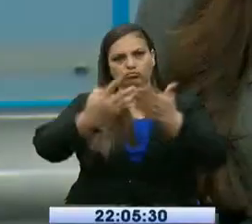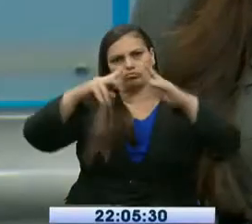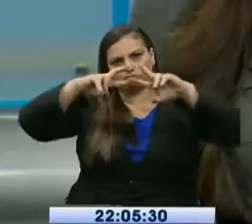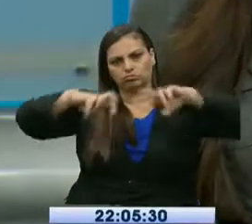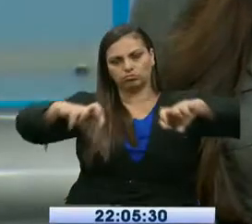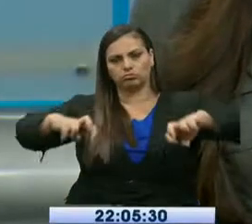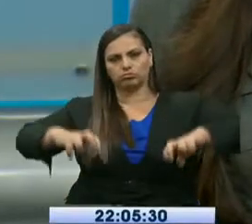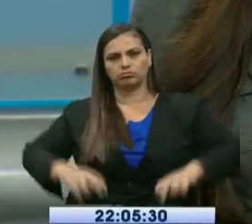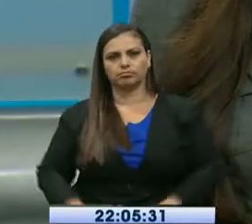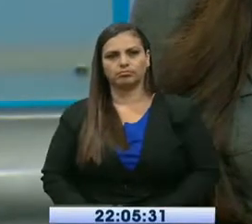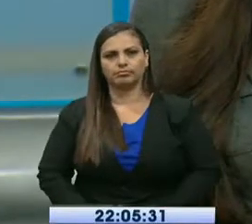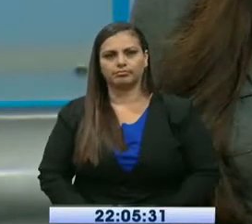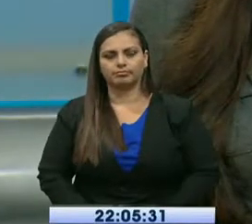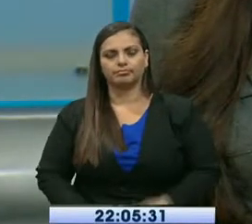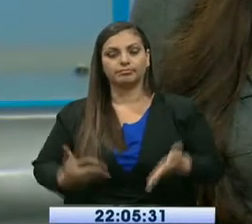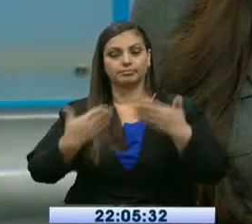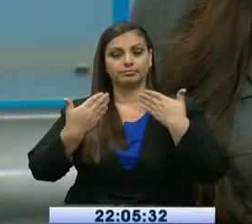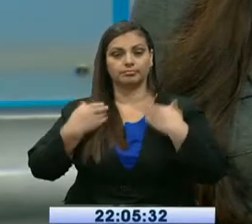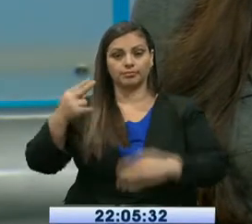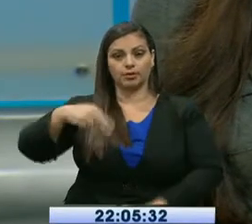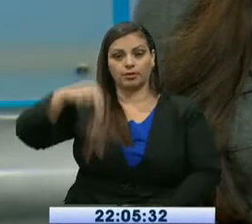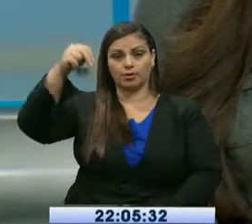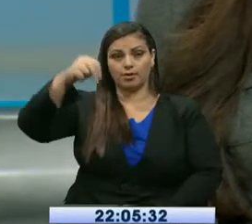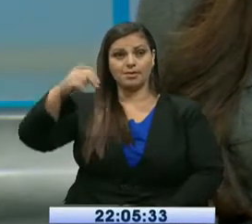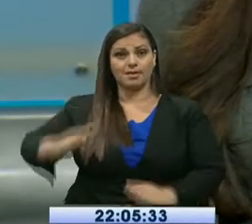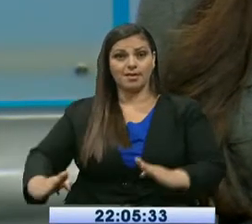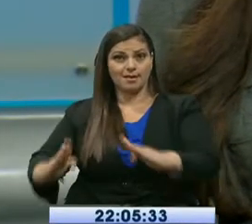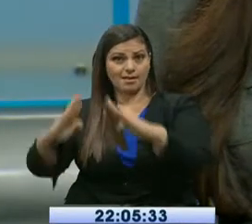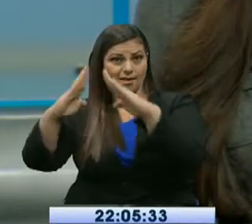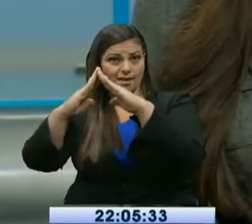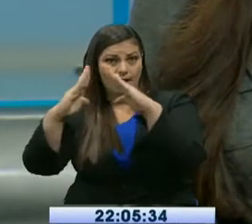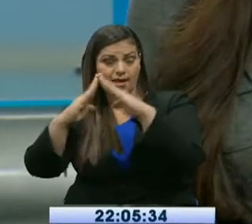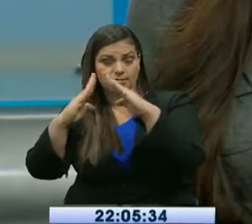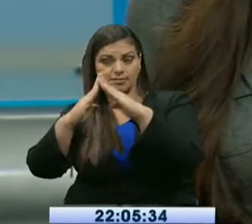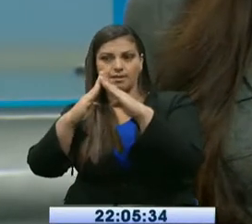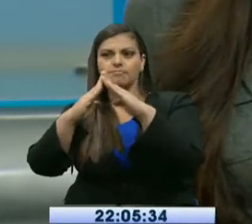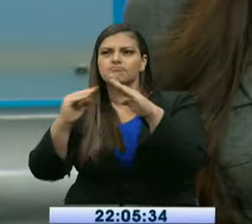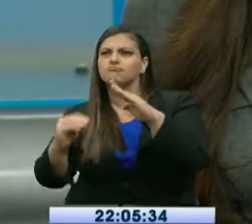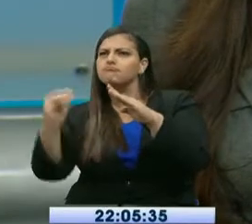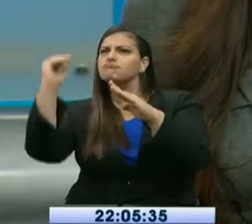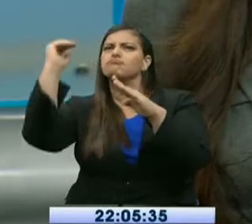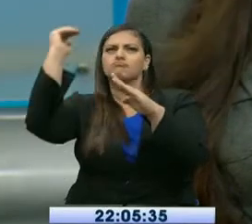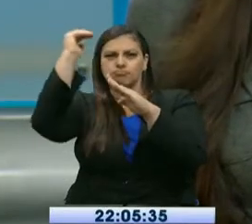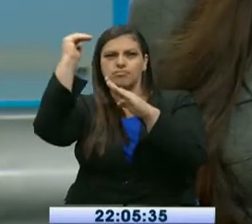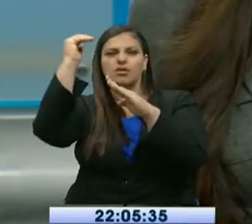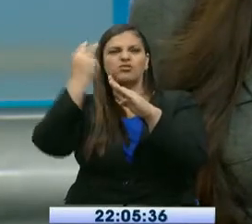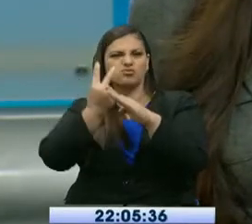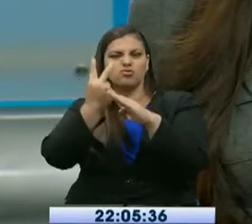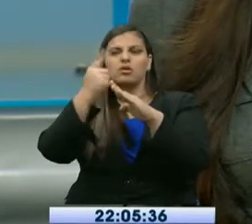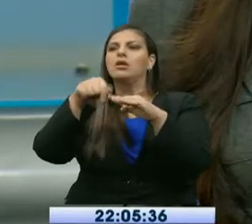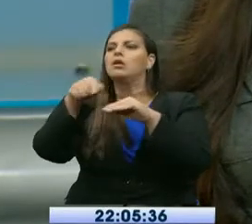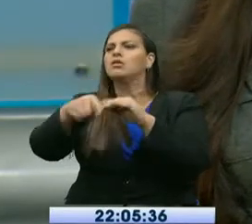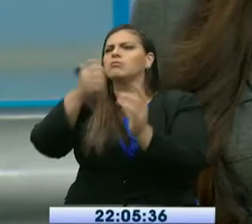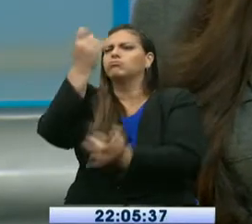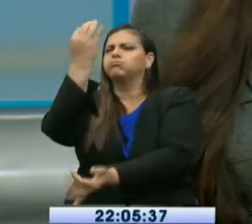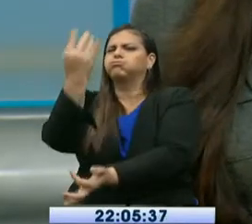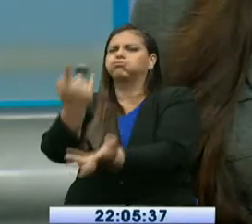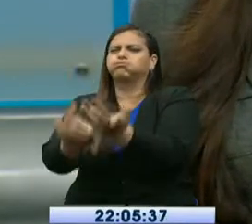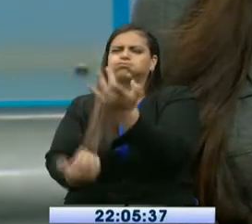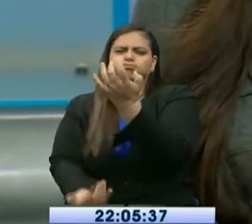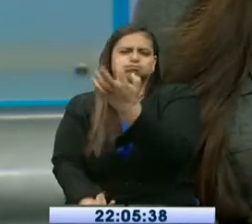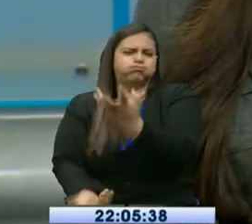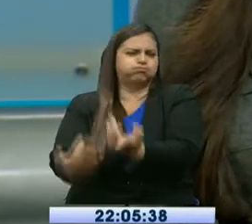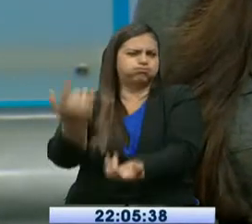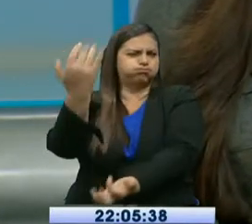En el noroeste de Guayaquil, una vivienda de dos pisos resultó afectada por un incendio. Habitantes del sector se alarmaron ante lo